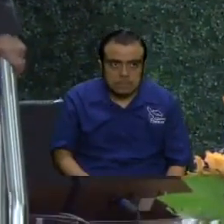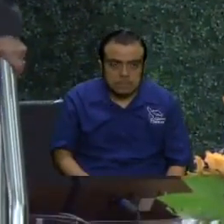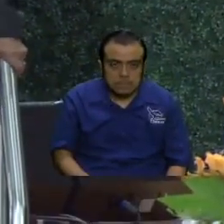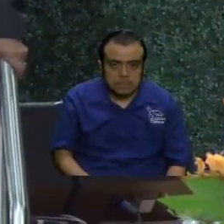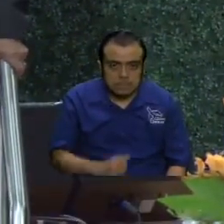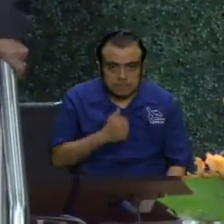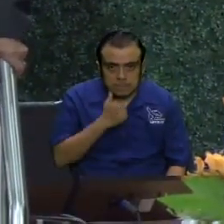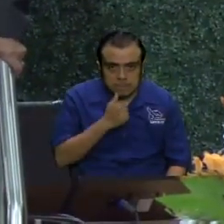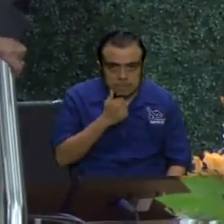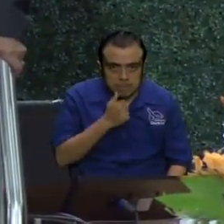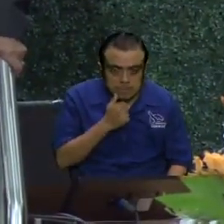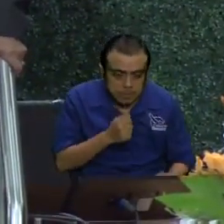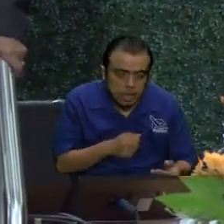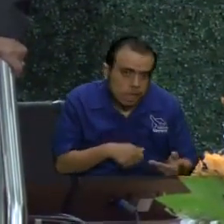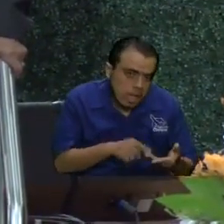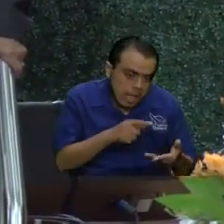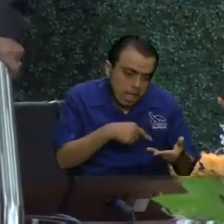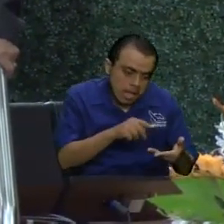verbalmente